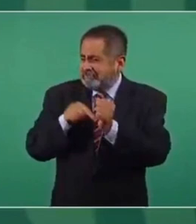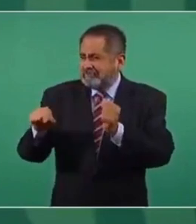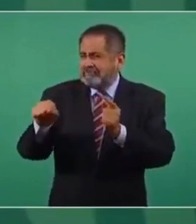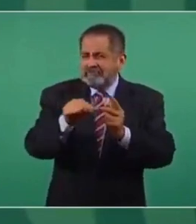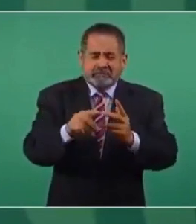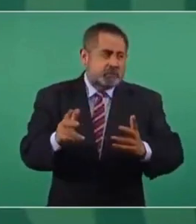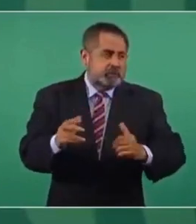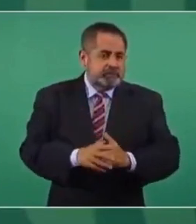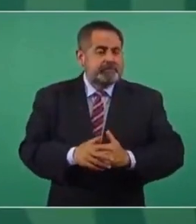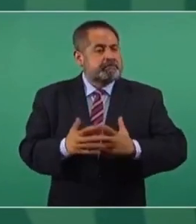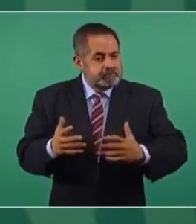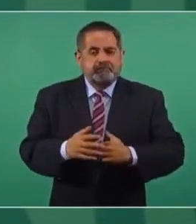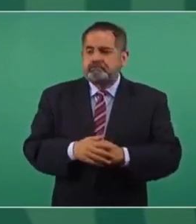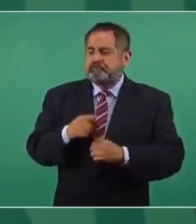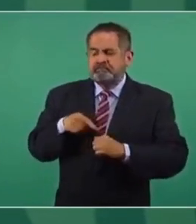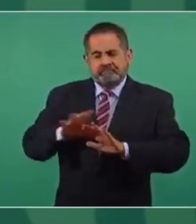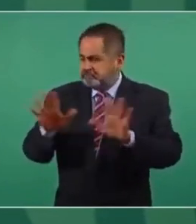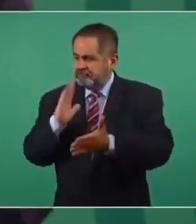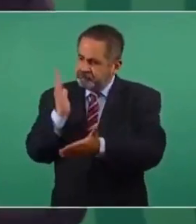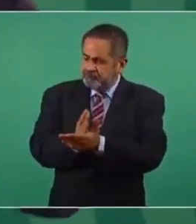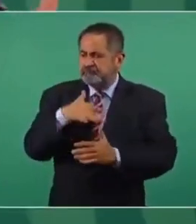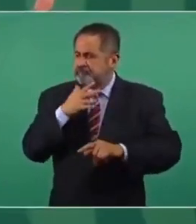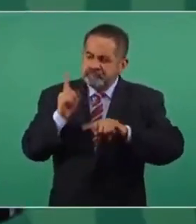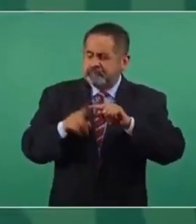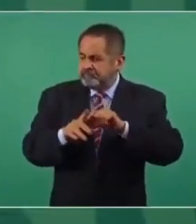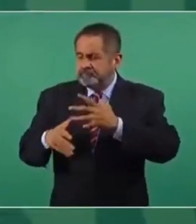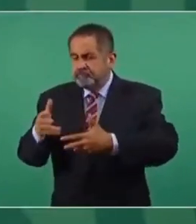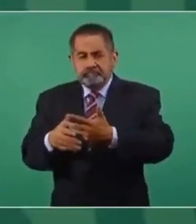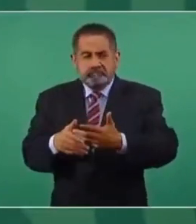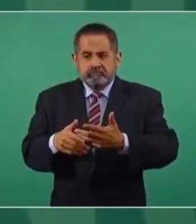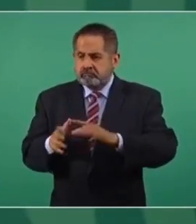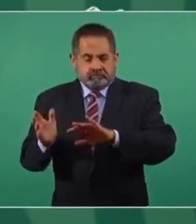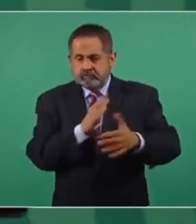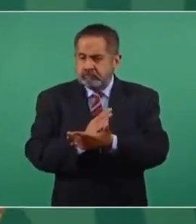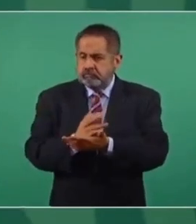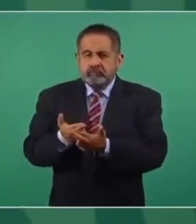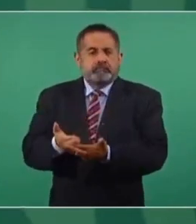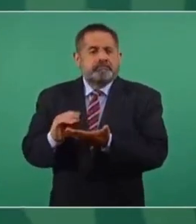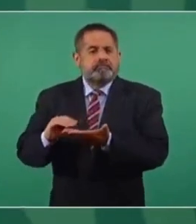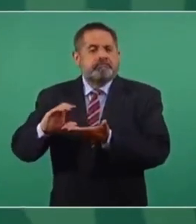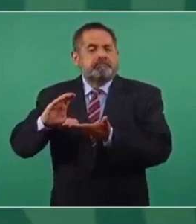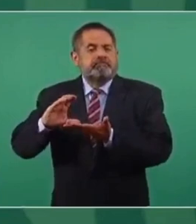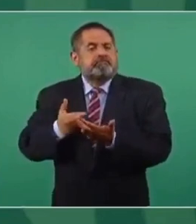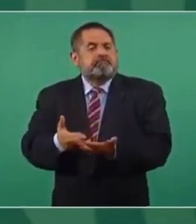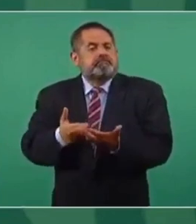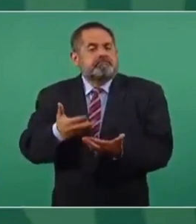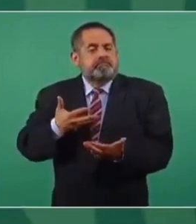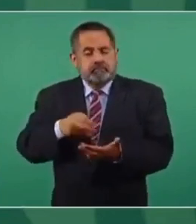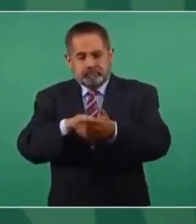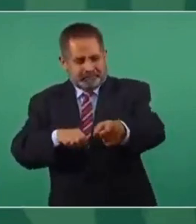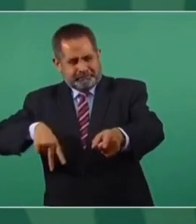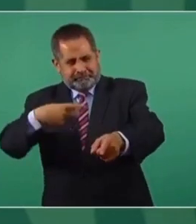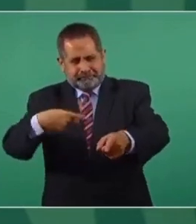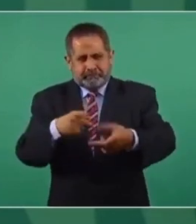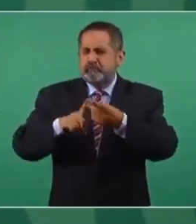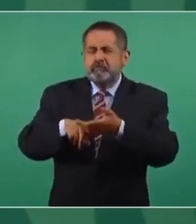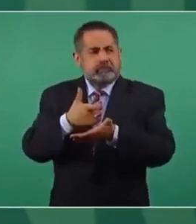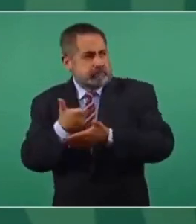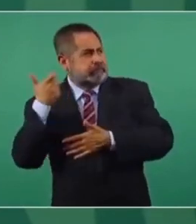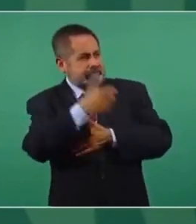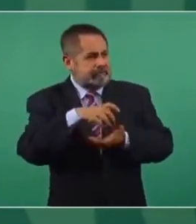Entonces, al momento que enfrentamos esa corrupción, pues tenemos reservas. Dice, ¿de dónde va a salir el dinero para comprar